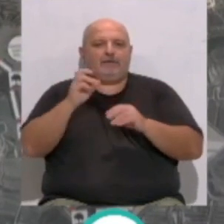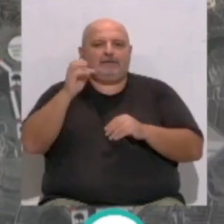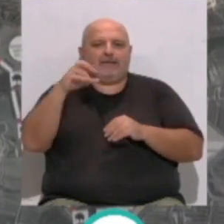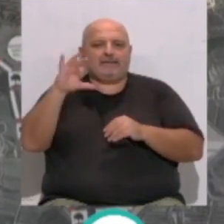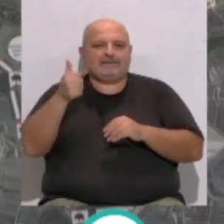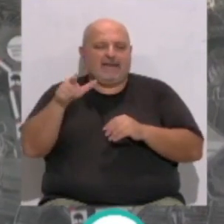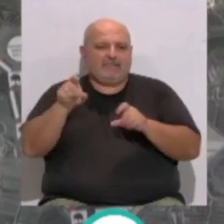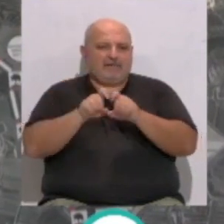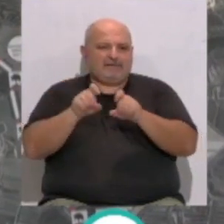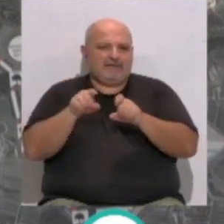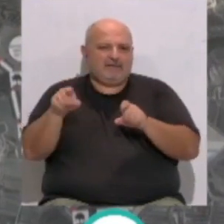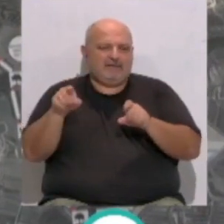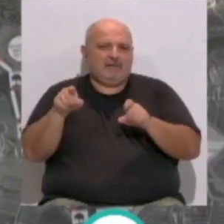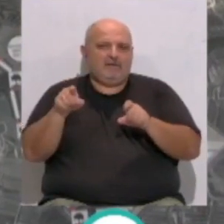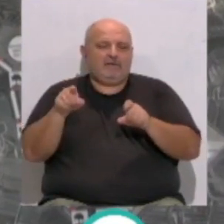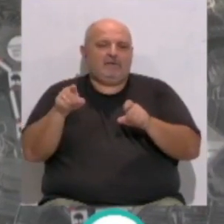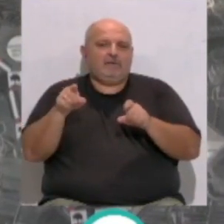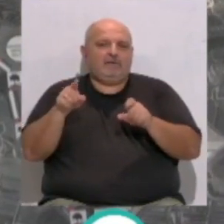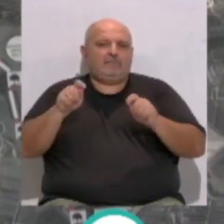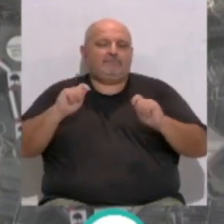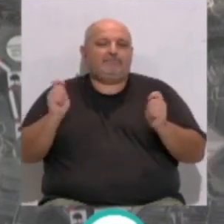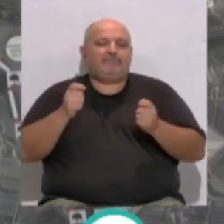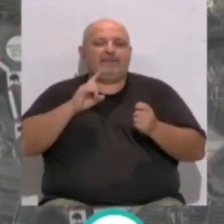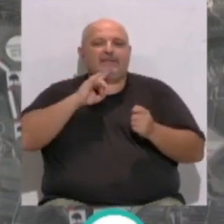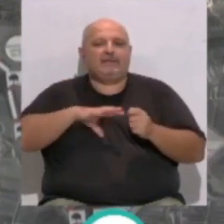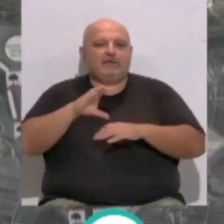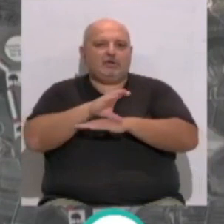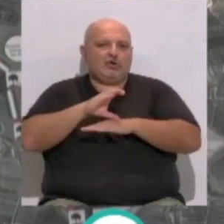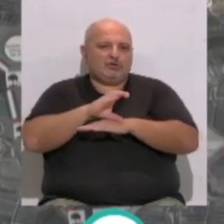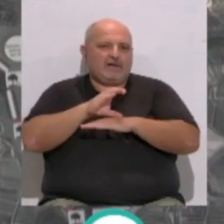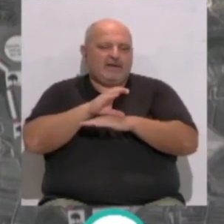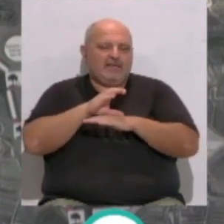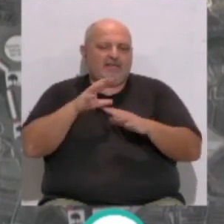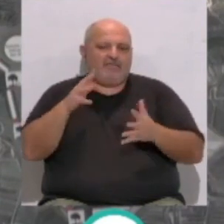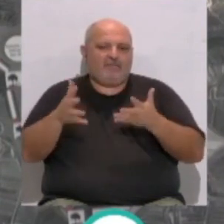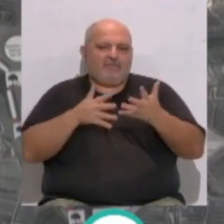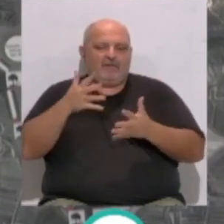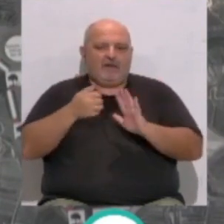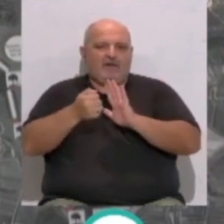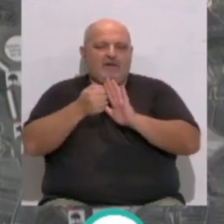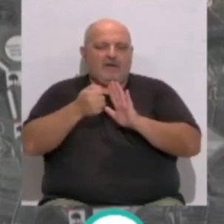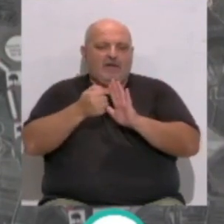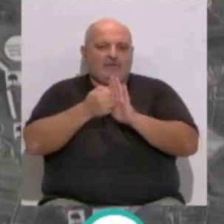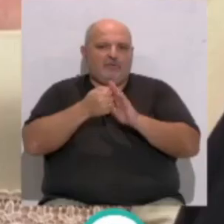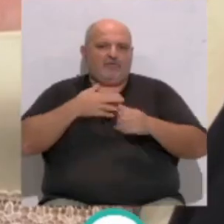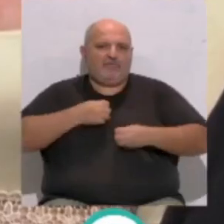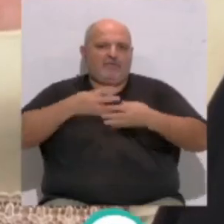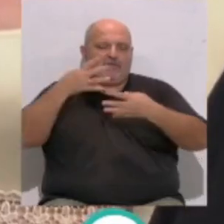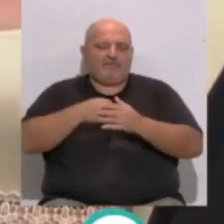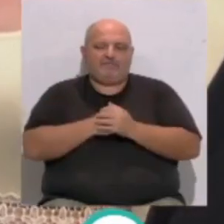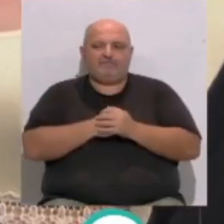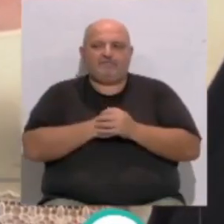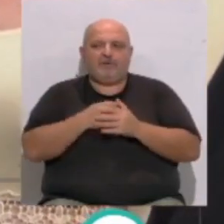y lo ha promovido la Consejería de Fomento, Articulación del Territorio y Vivienda. No